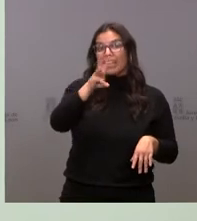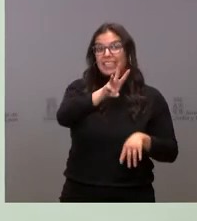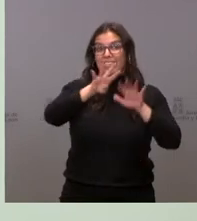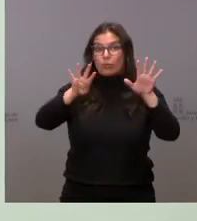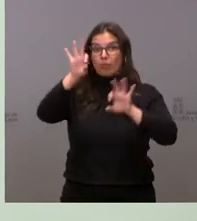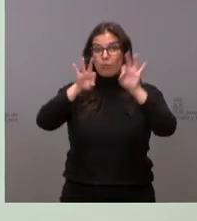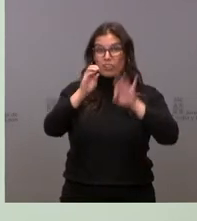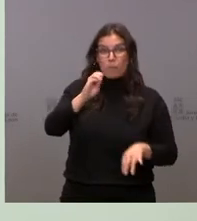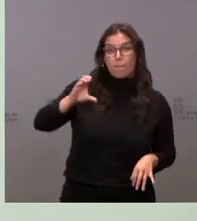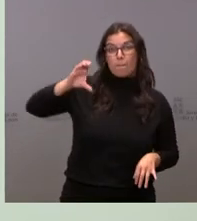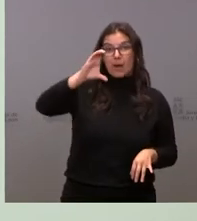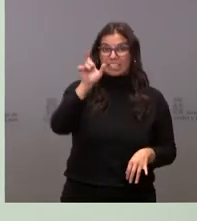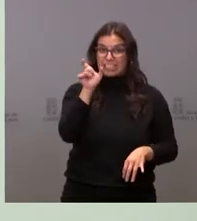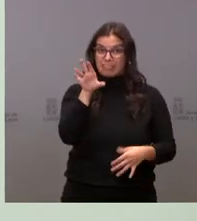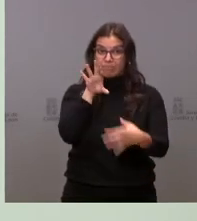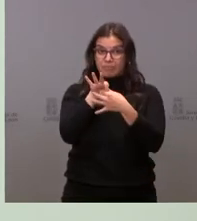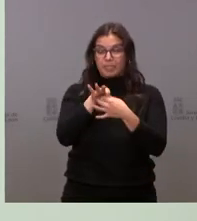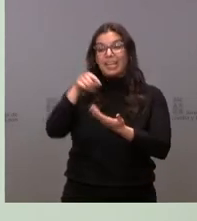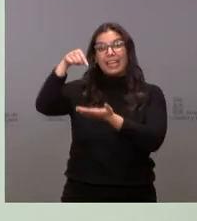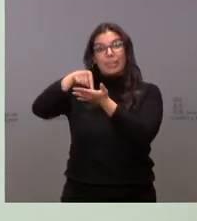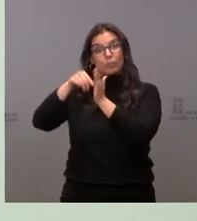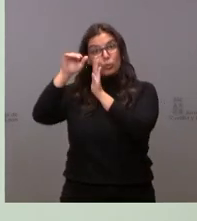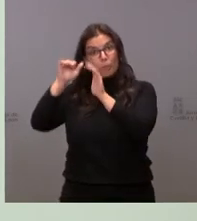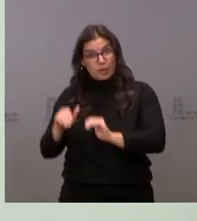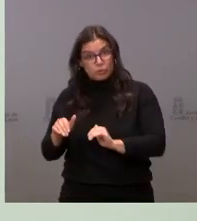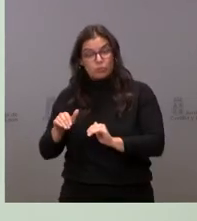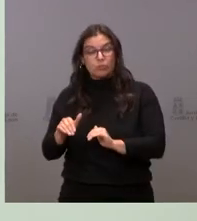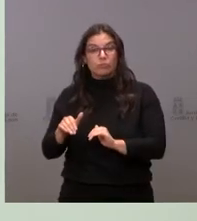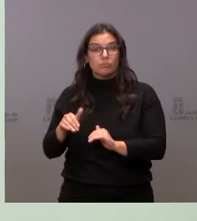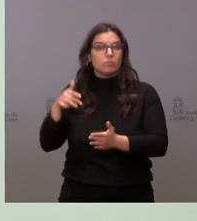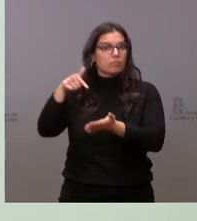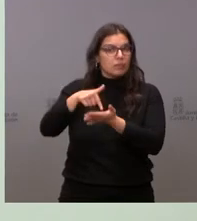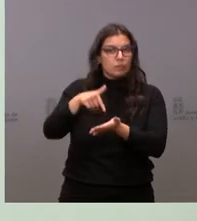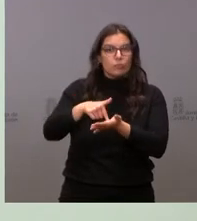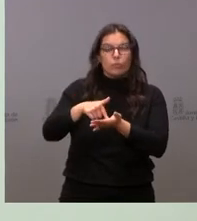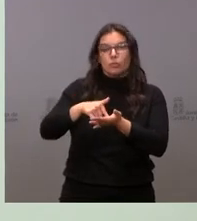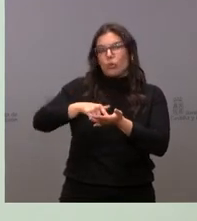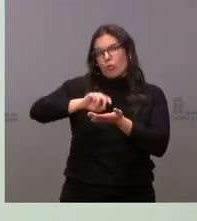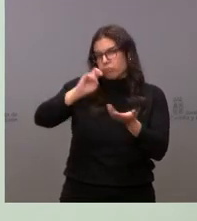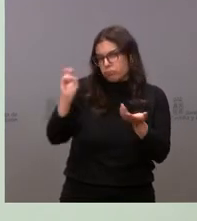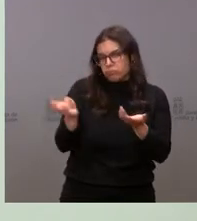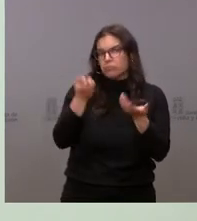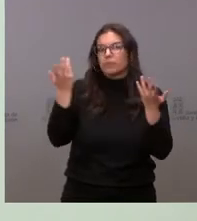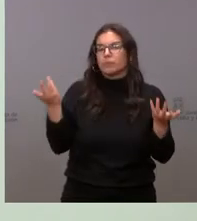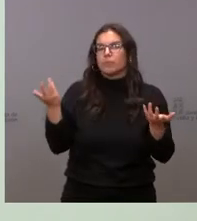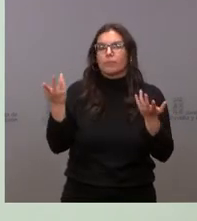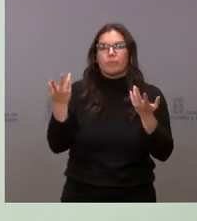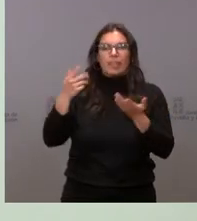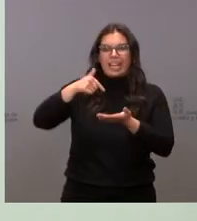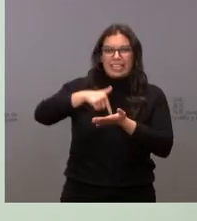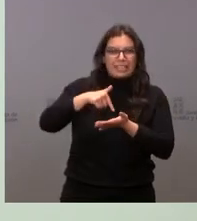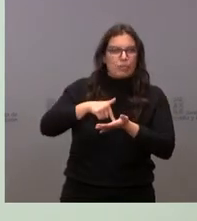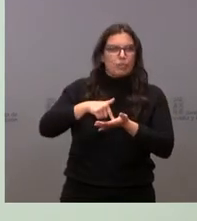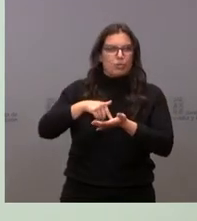% y menos impuestos. Impuestos, otro tipo de figuras tributarias, como las tasas,